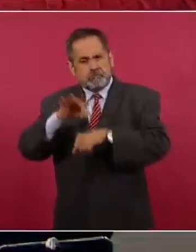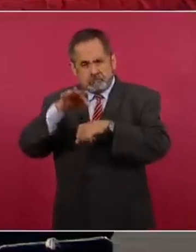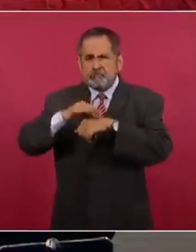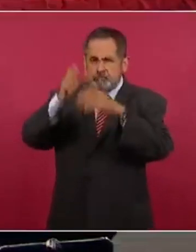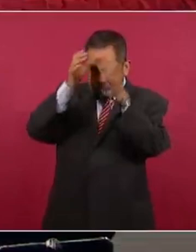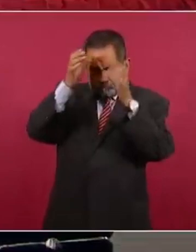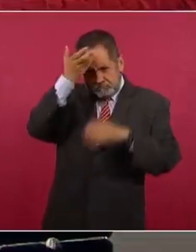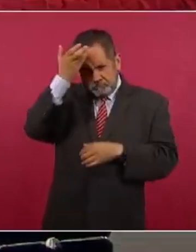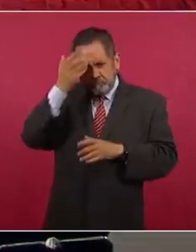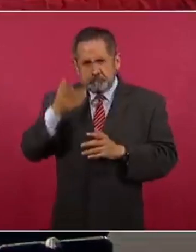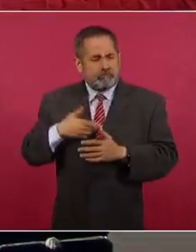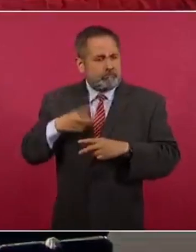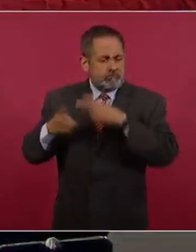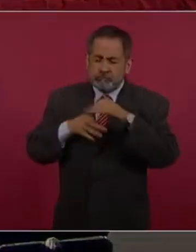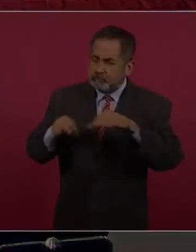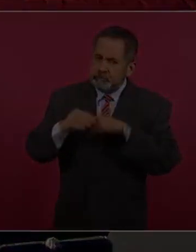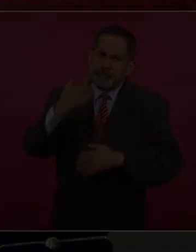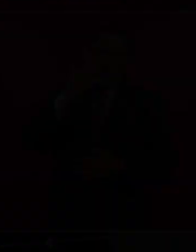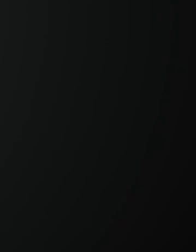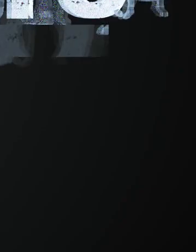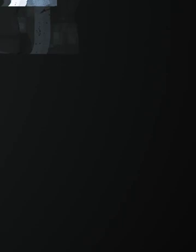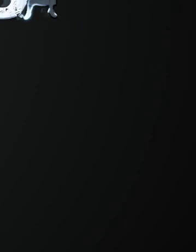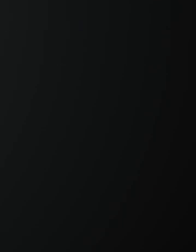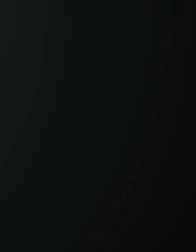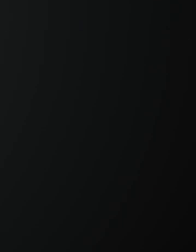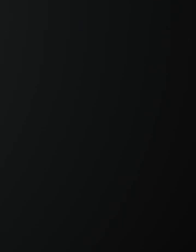y que hoy están viendo esto de una manera positiva.